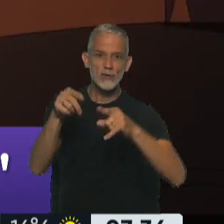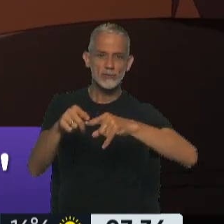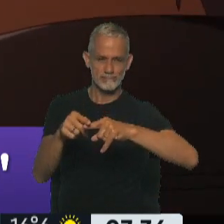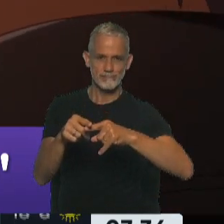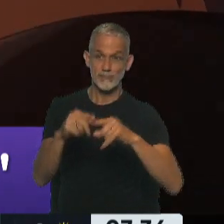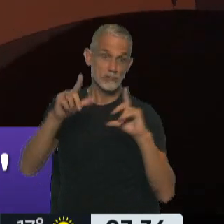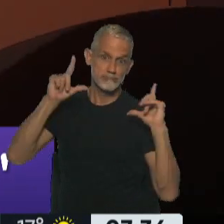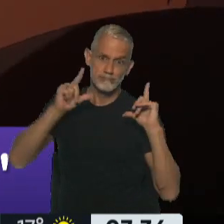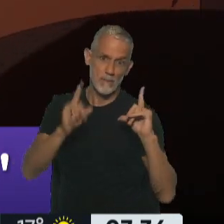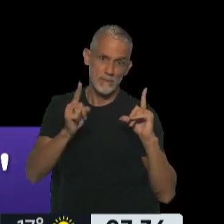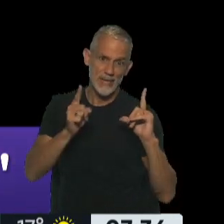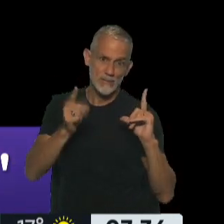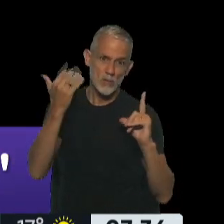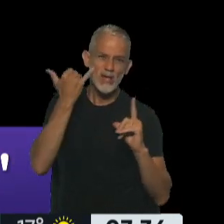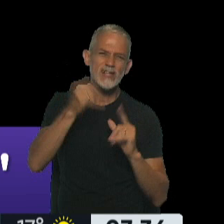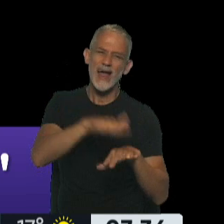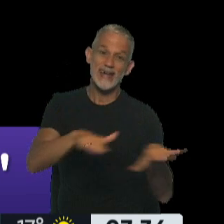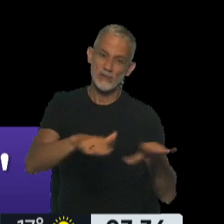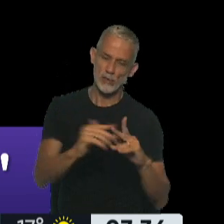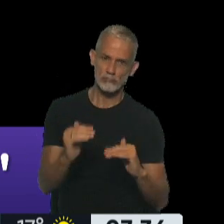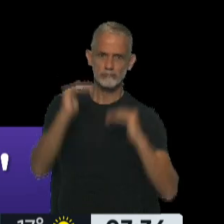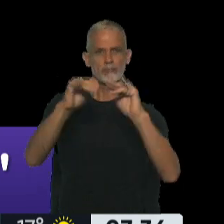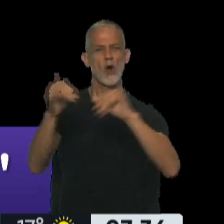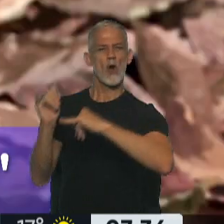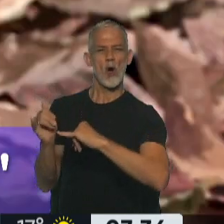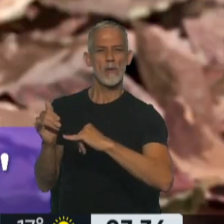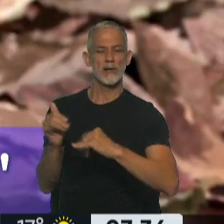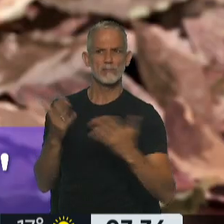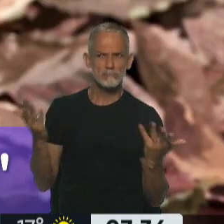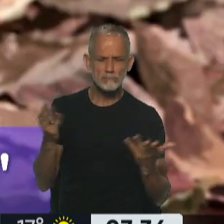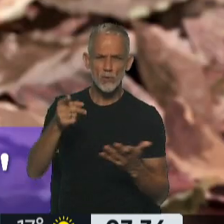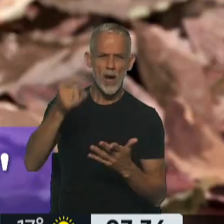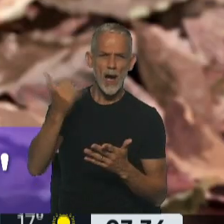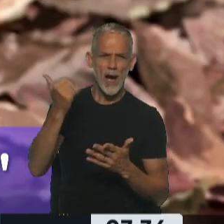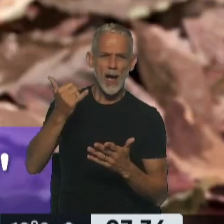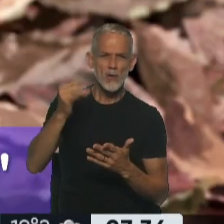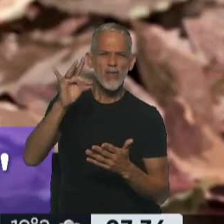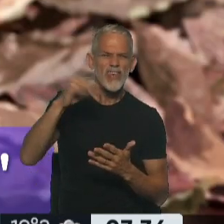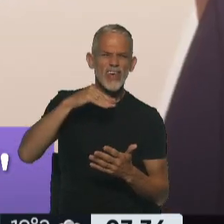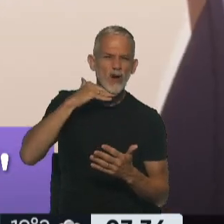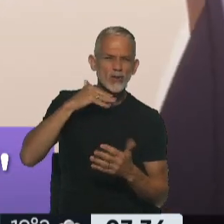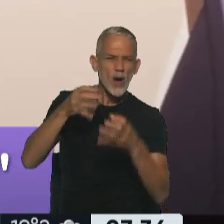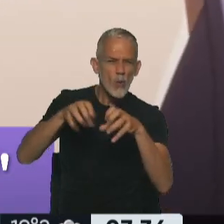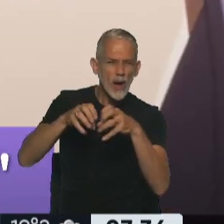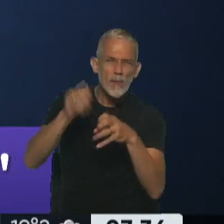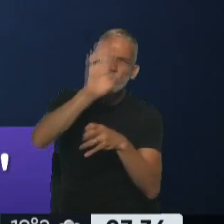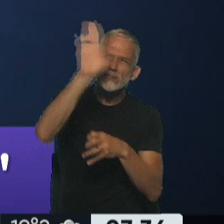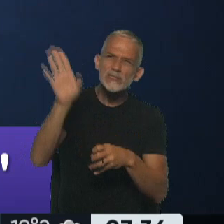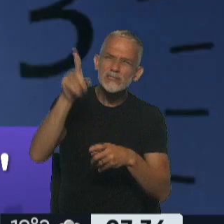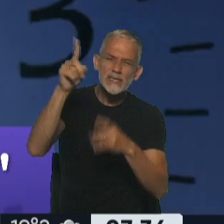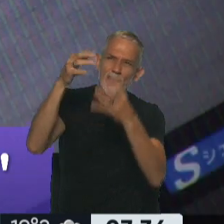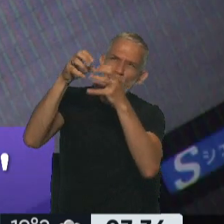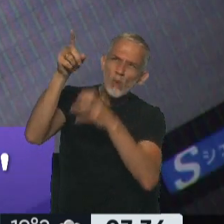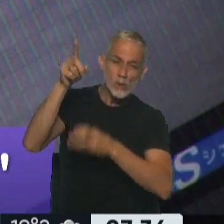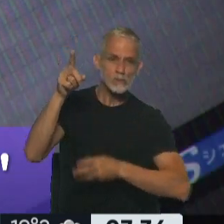protagonistas que han dejado de ser niños, ahora son jóvenes, aparece un gran Digi Huevo en el cielo de Tokio con un nuevo